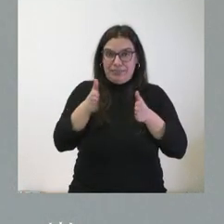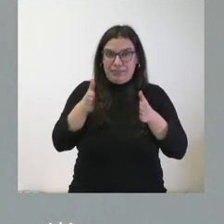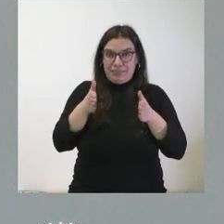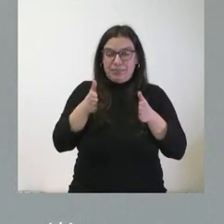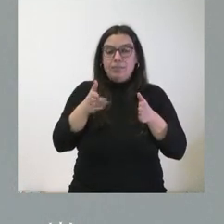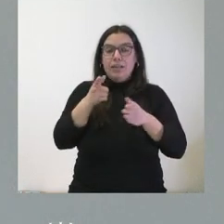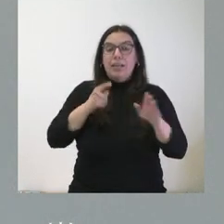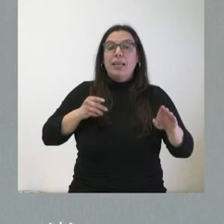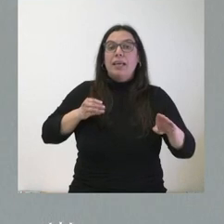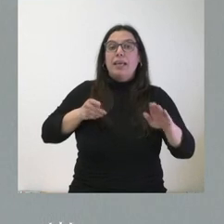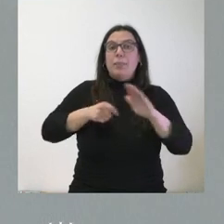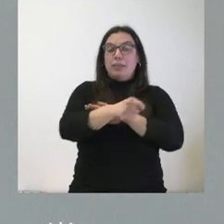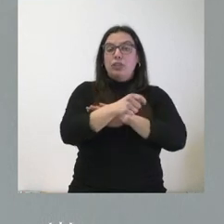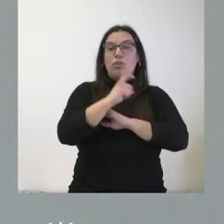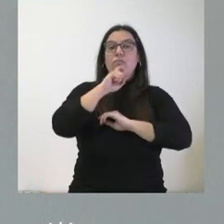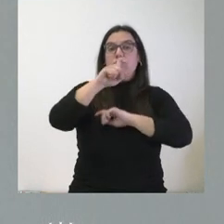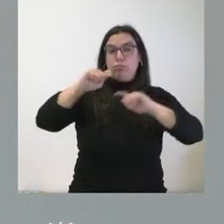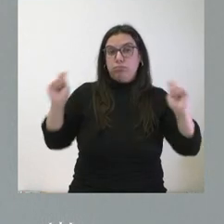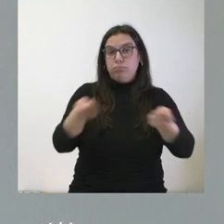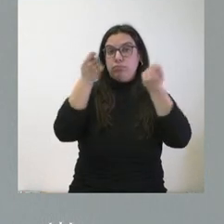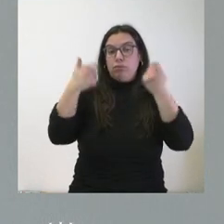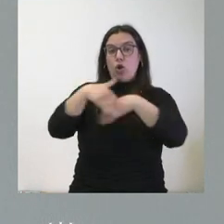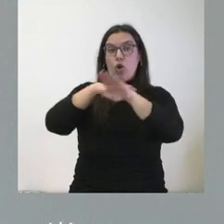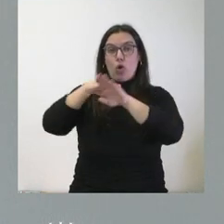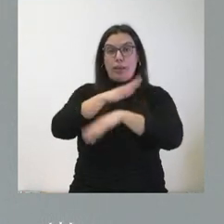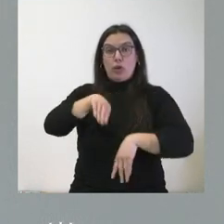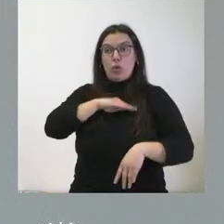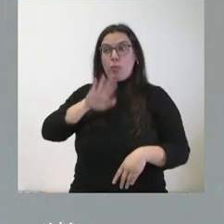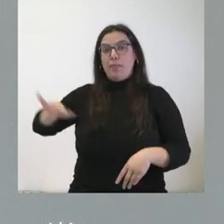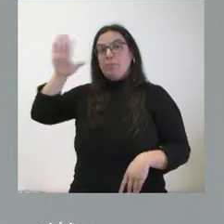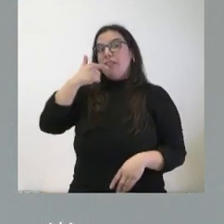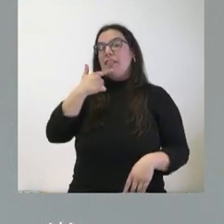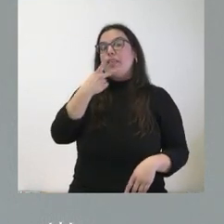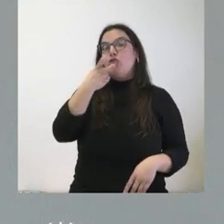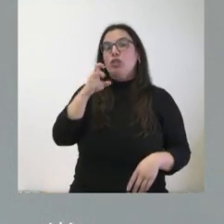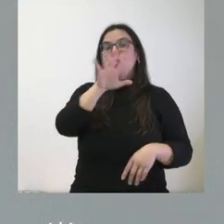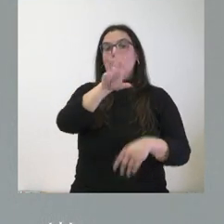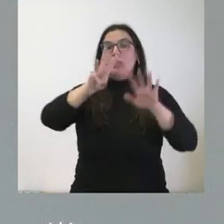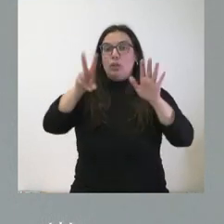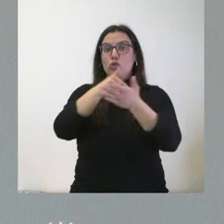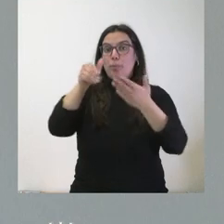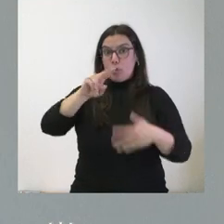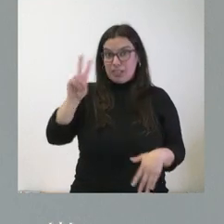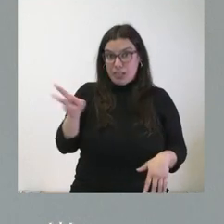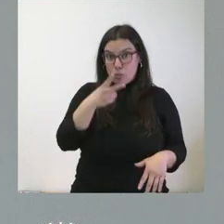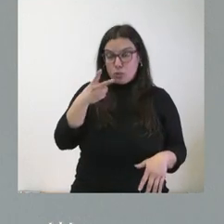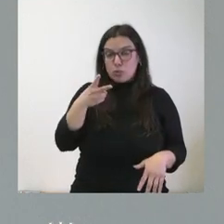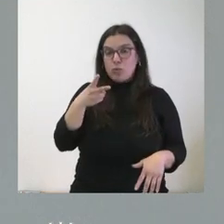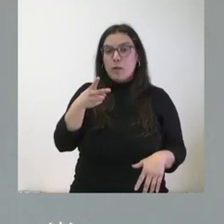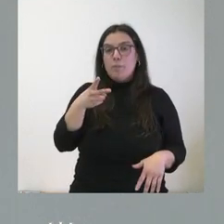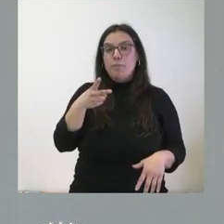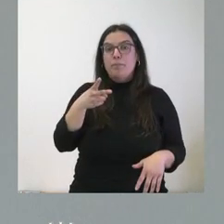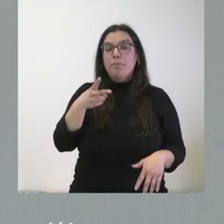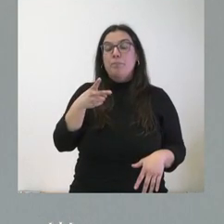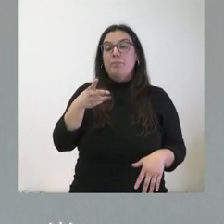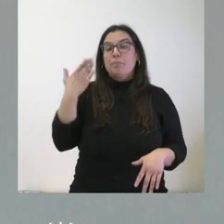inversión se había anunciado por parte del Gobierno por un importe de 258 millones de euros. Según